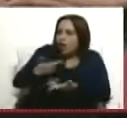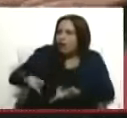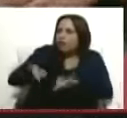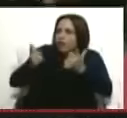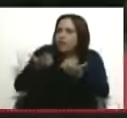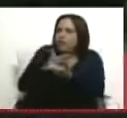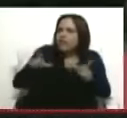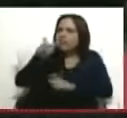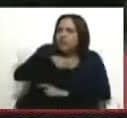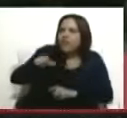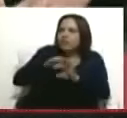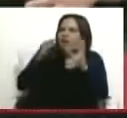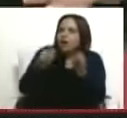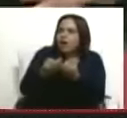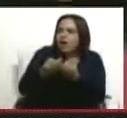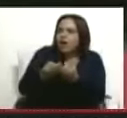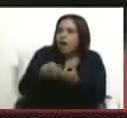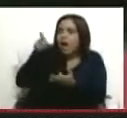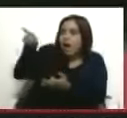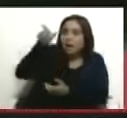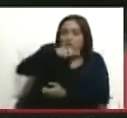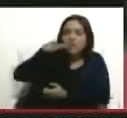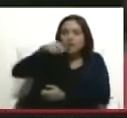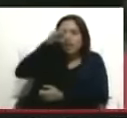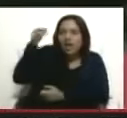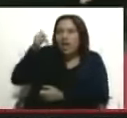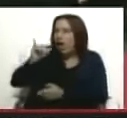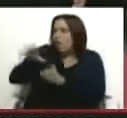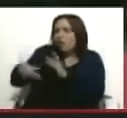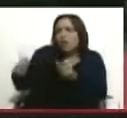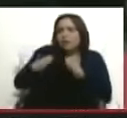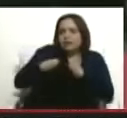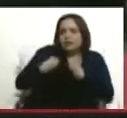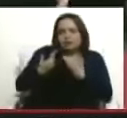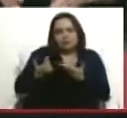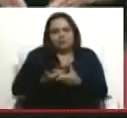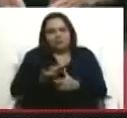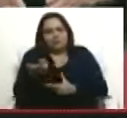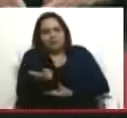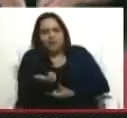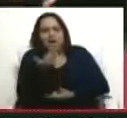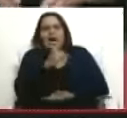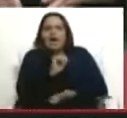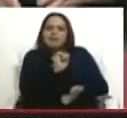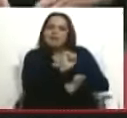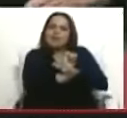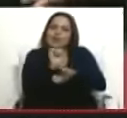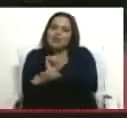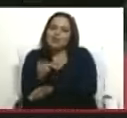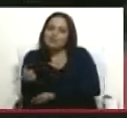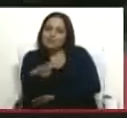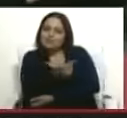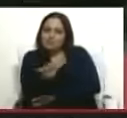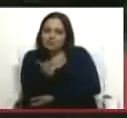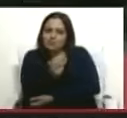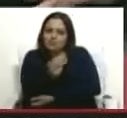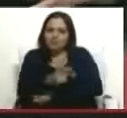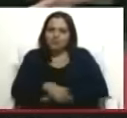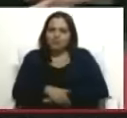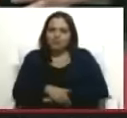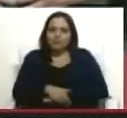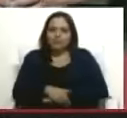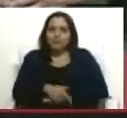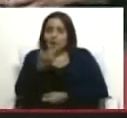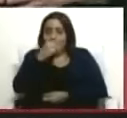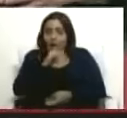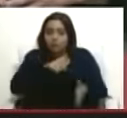familiares. ¿Por qué lo estafaron? Dice, imagínate. Entonces, obviamente, mira, están detenidos ambos, están privados